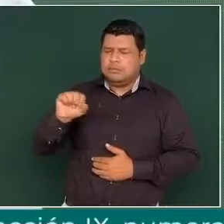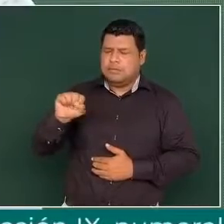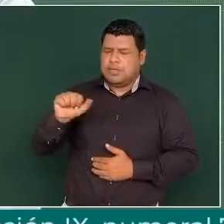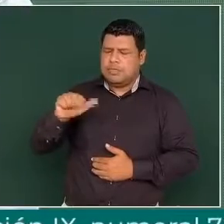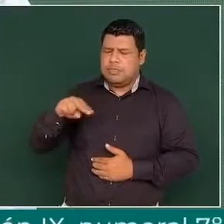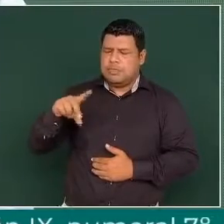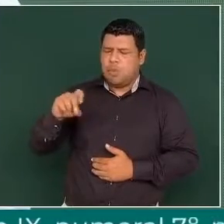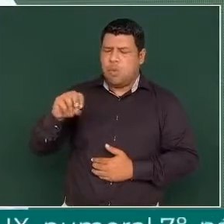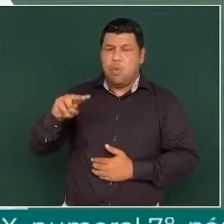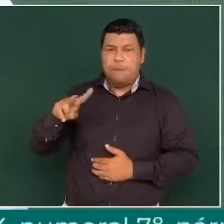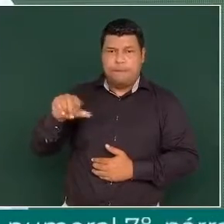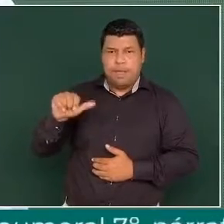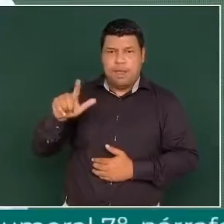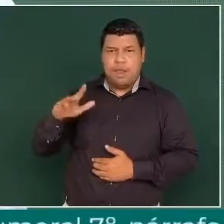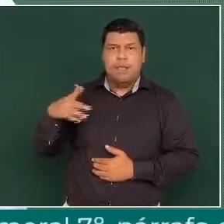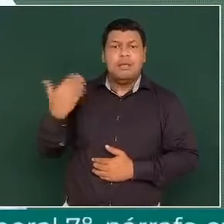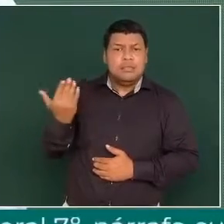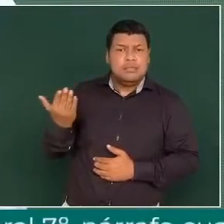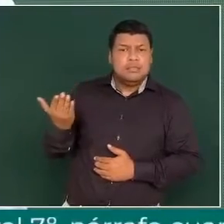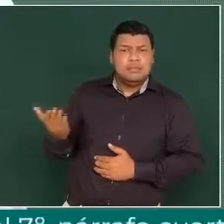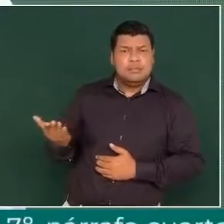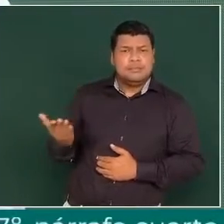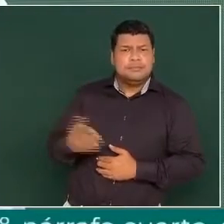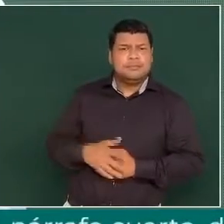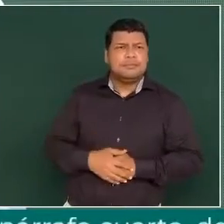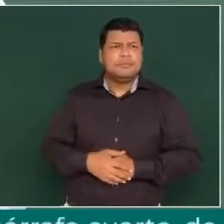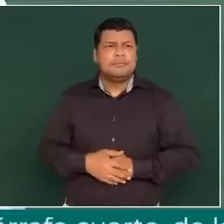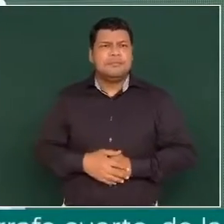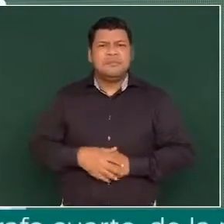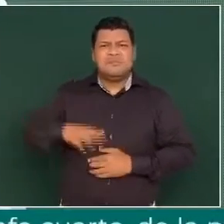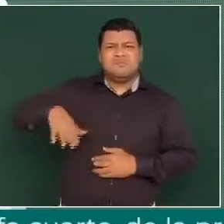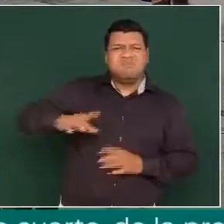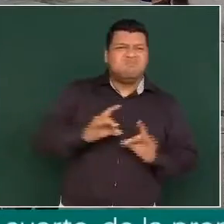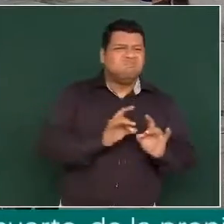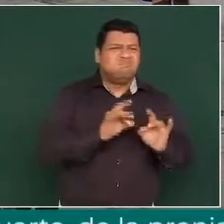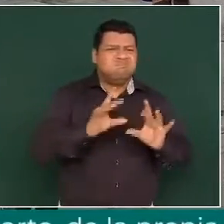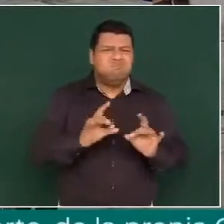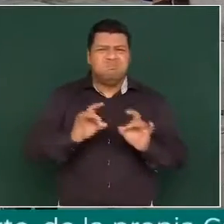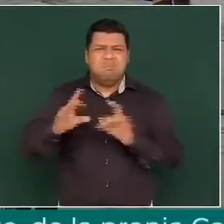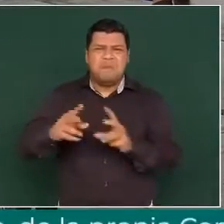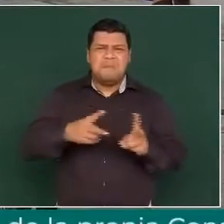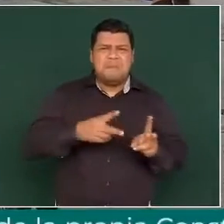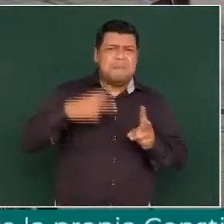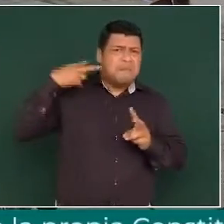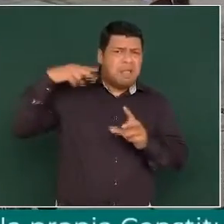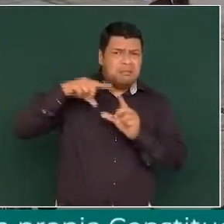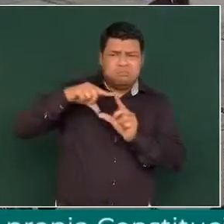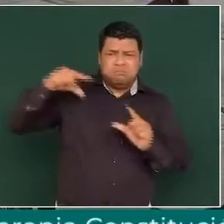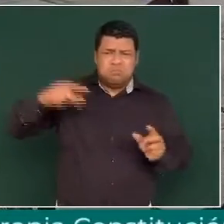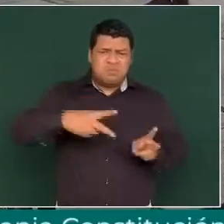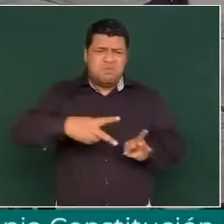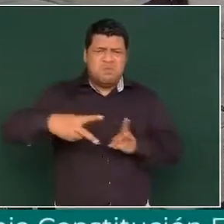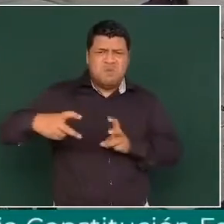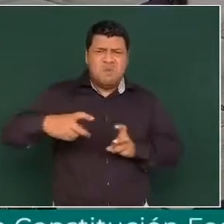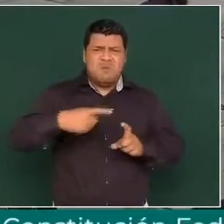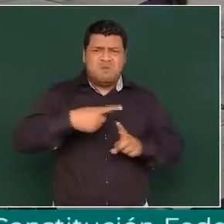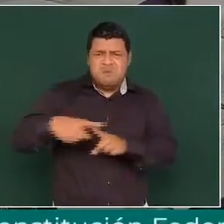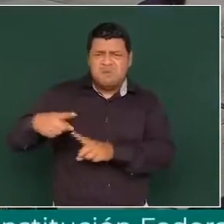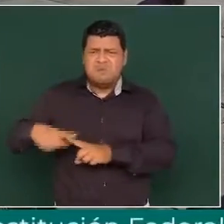conocer los datos sobre la incidencia delictiva en el Estado de Veracruz.